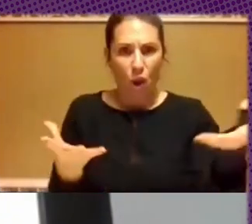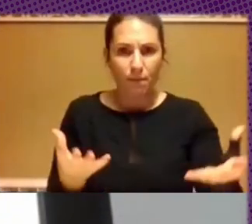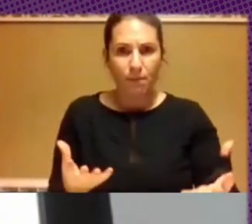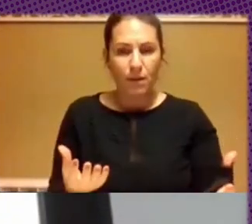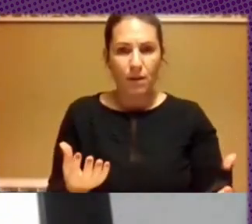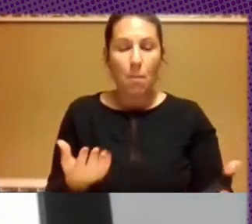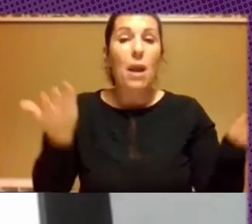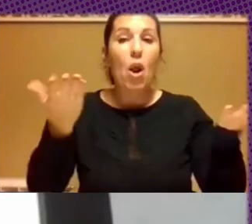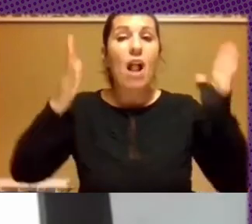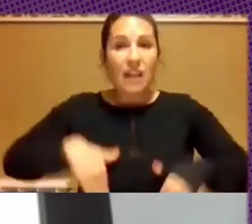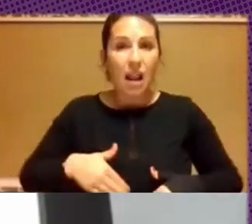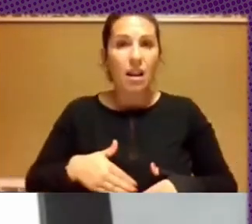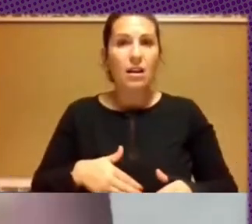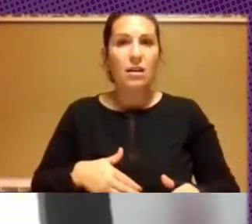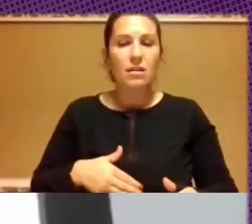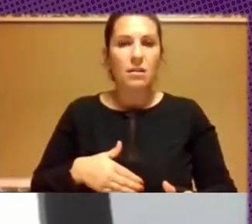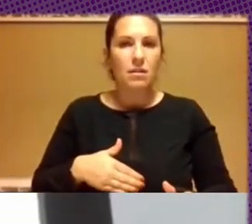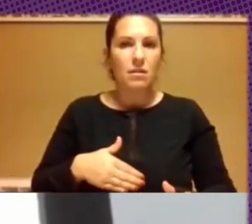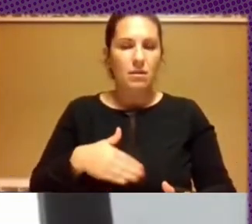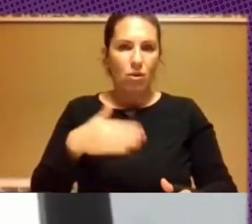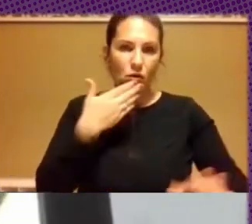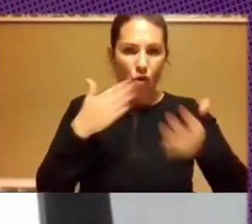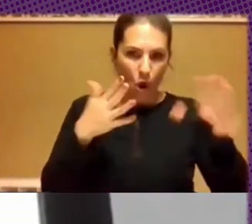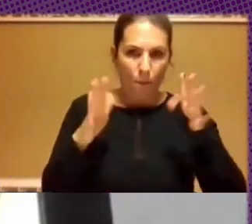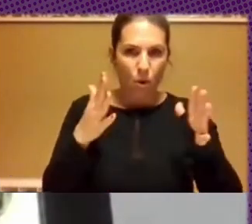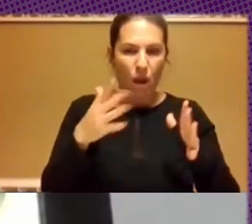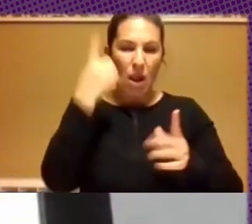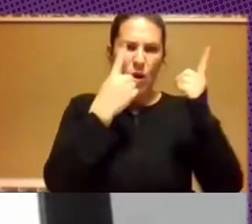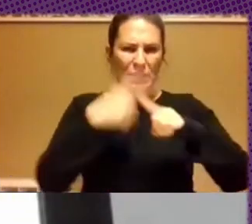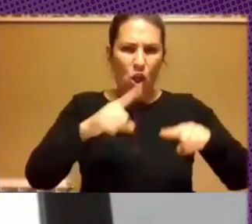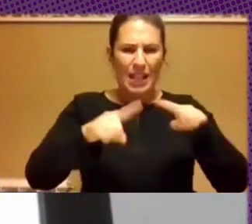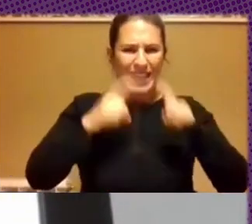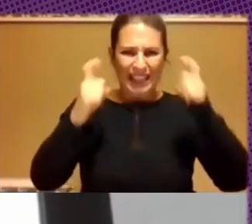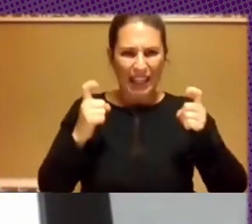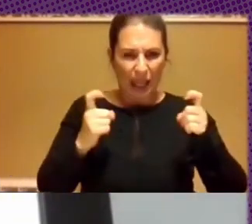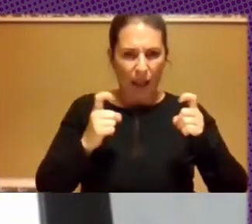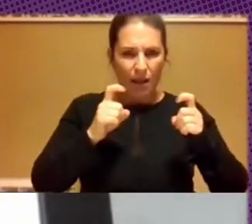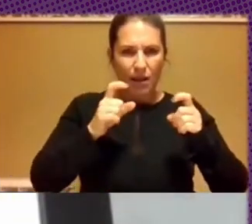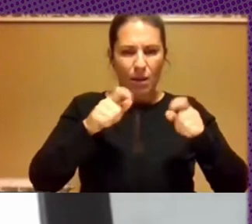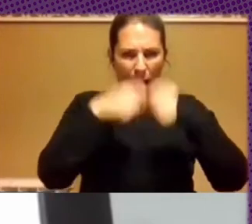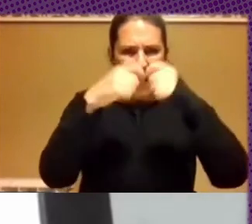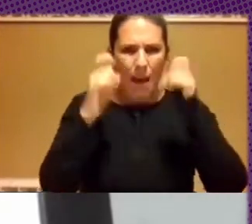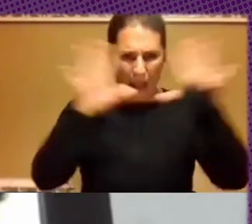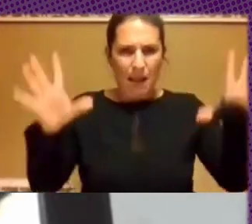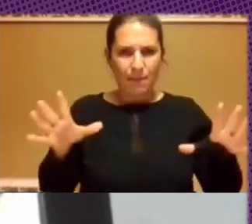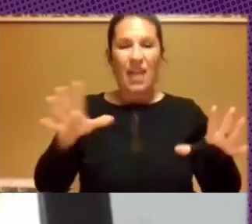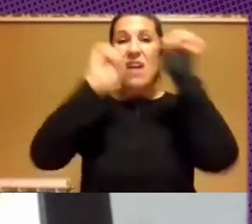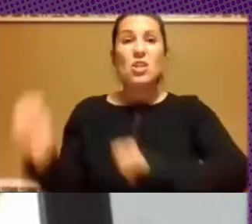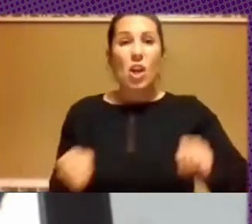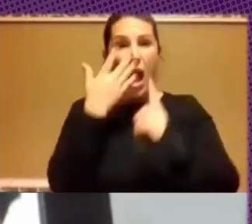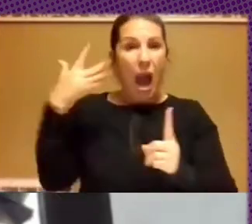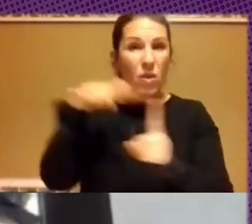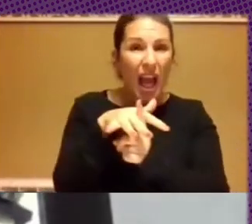cierto es, para ir como desmontando alguna de esas cosas, la defensoría de las audiencias no tiene ningún